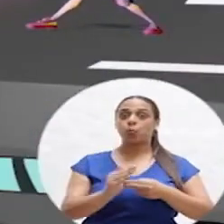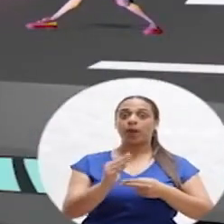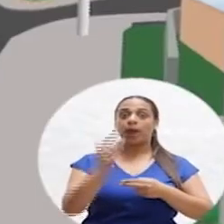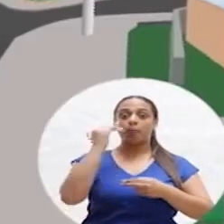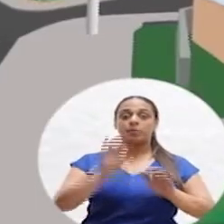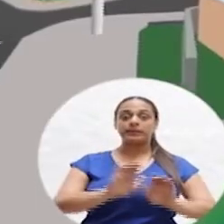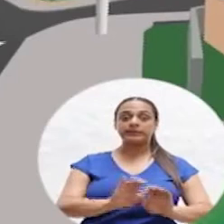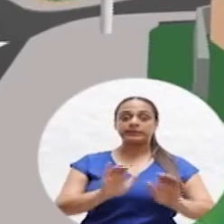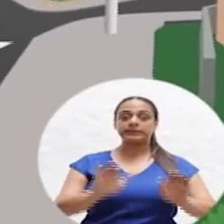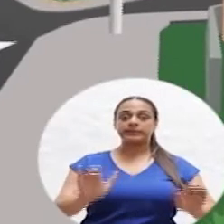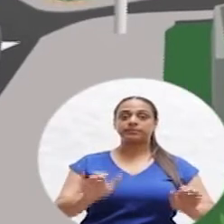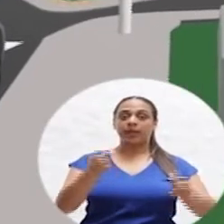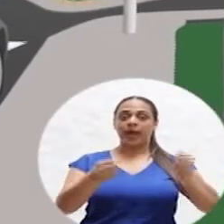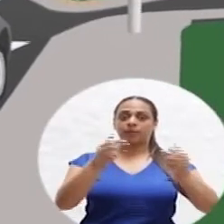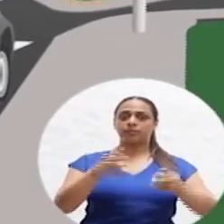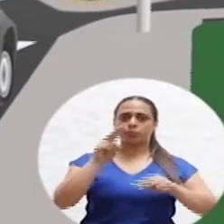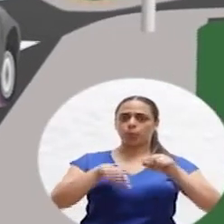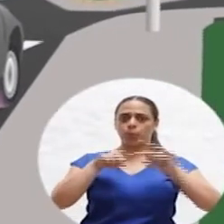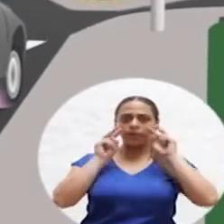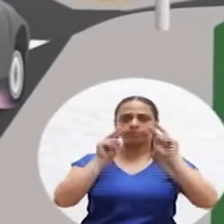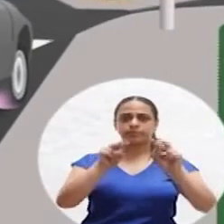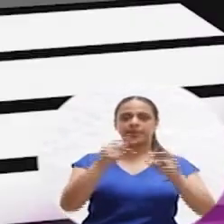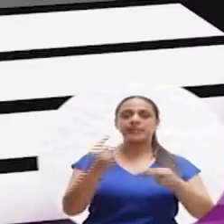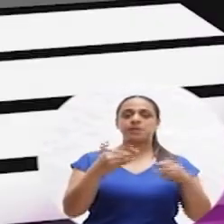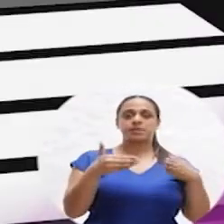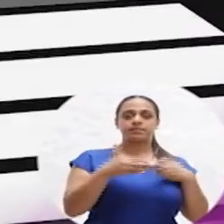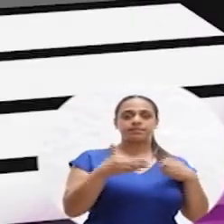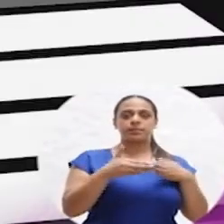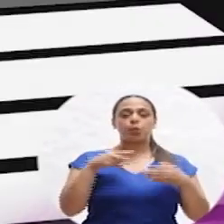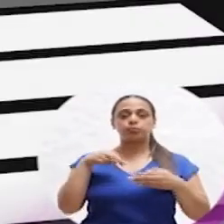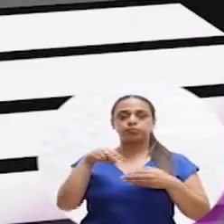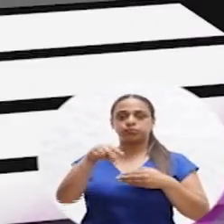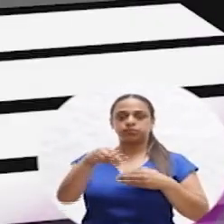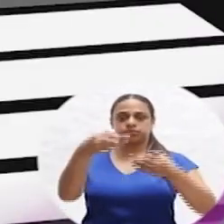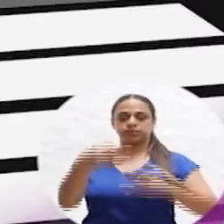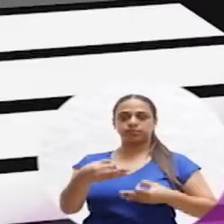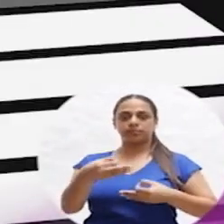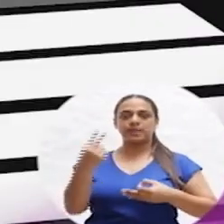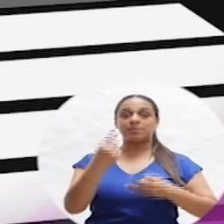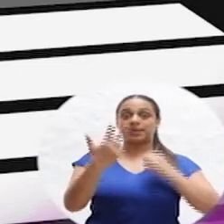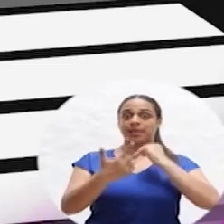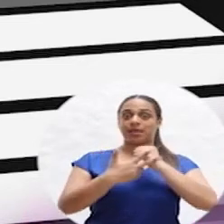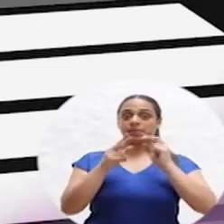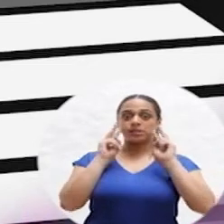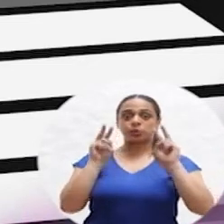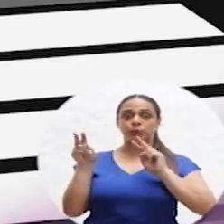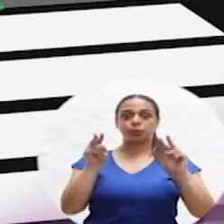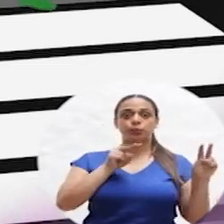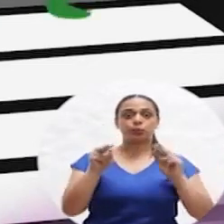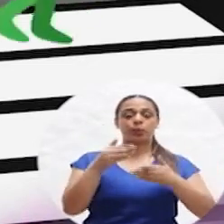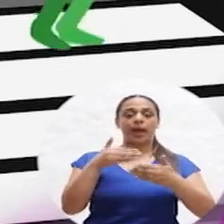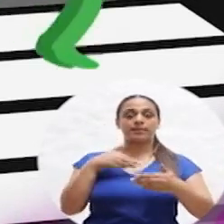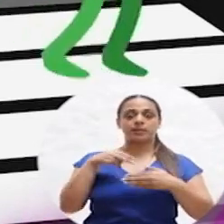pasar porque por tu estatura te volves invisible a los conductores cruza siempre en las esquinas o zonas peatonales mira siempre